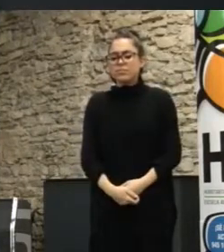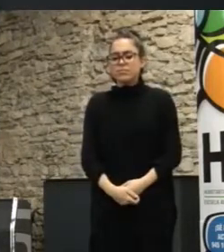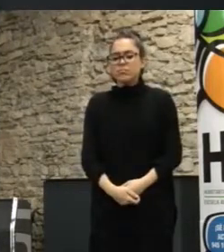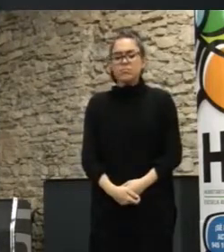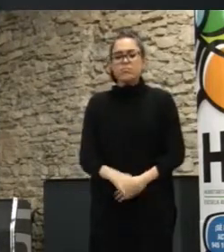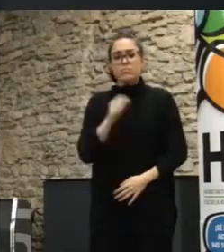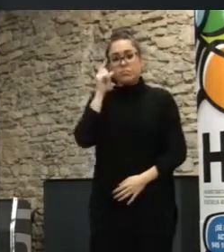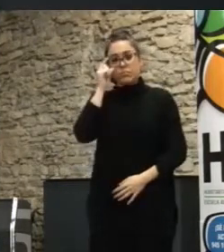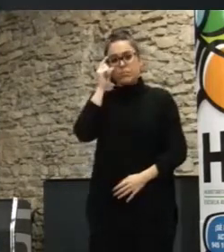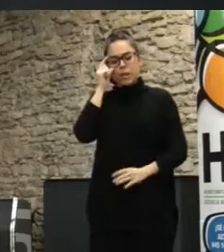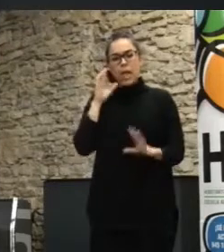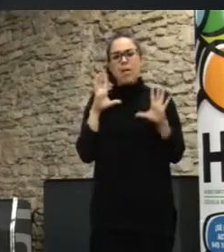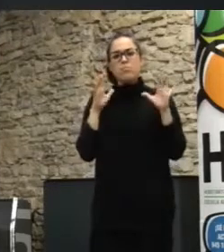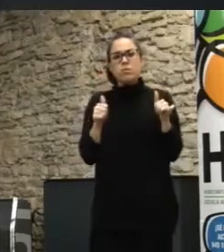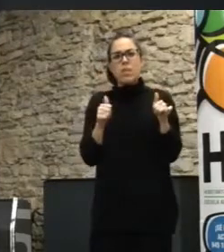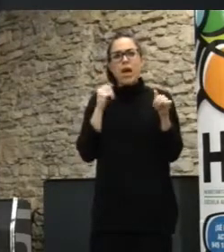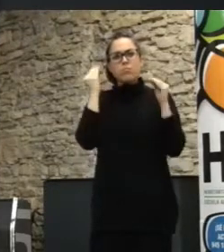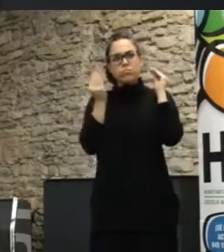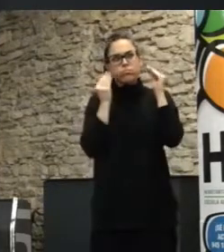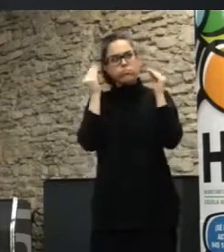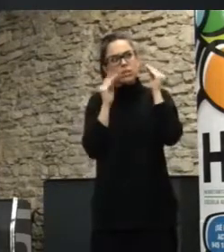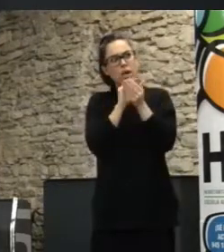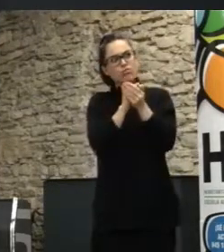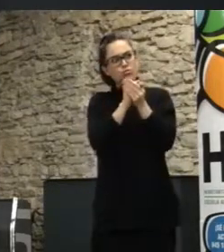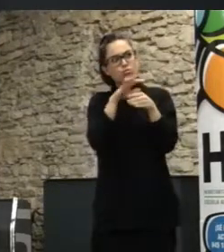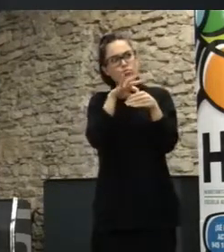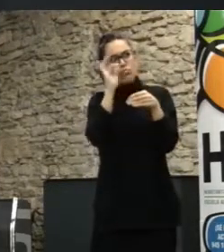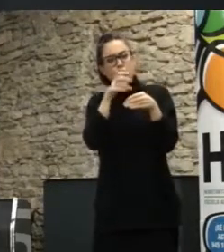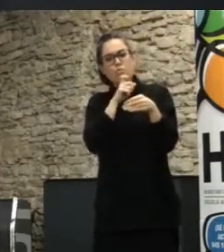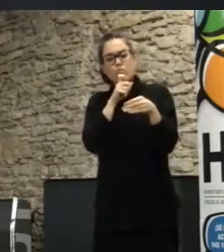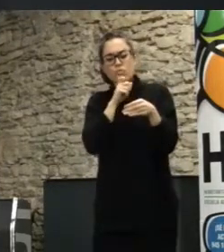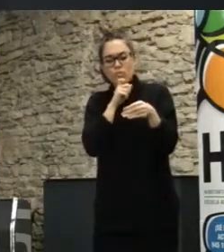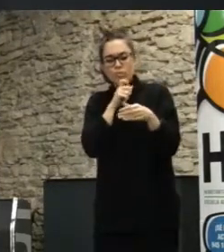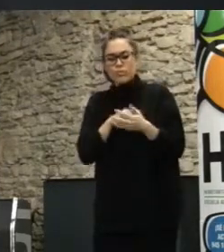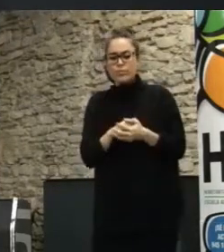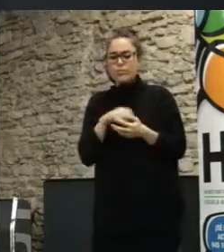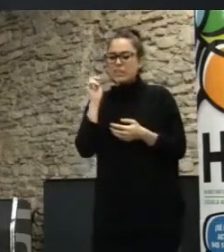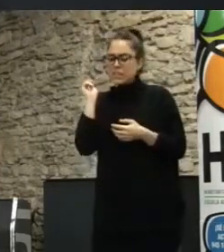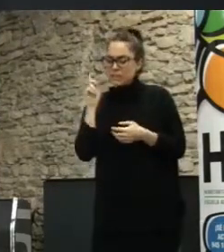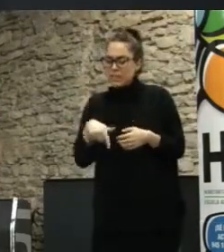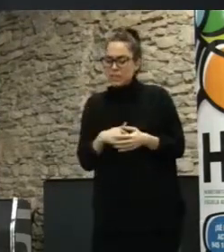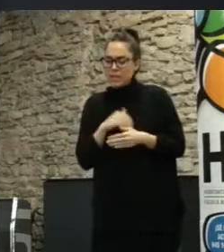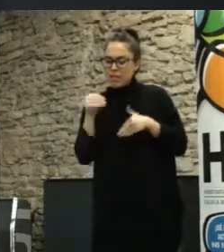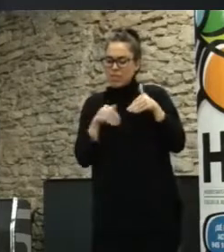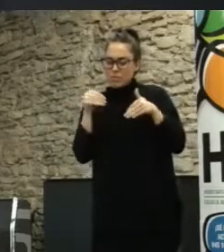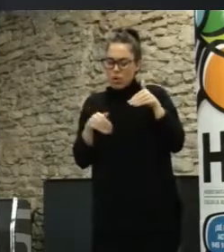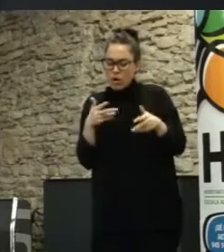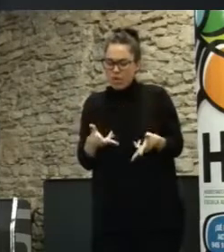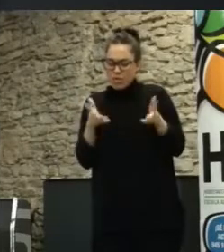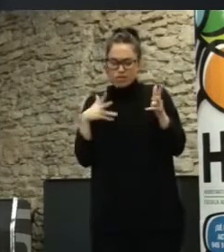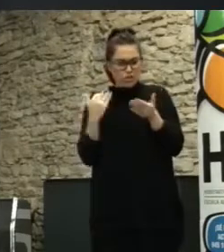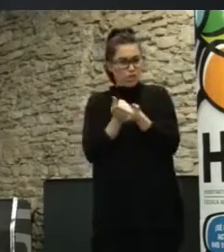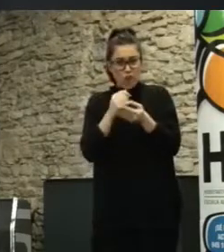empezar a pensar en mecanismos de sorteo y hablo de democracia deliberativa porque está vinculado en casi todos los mecanismos de